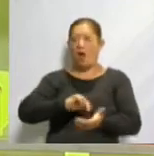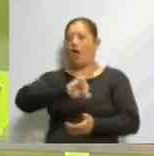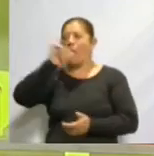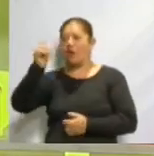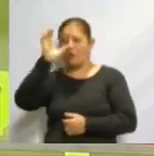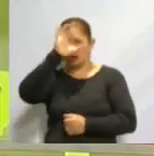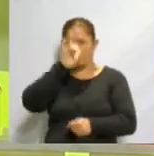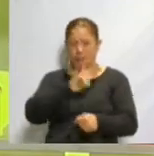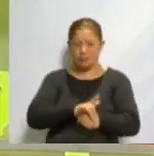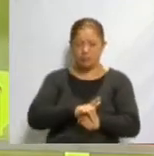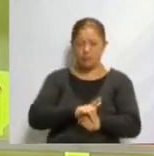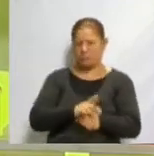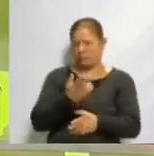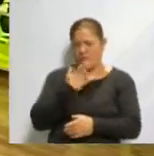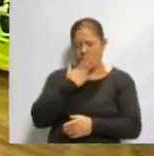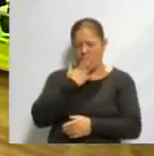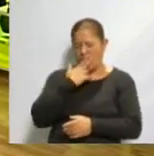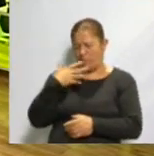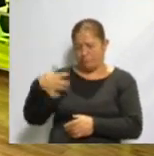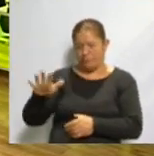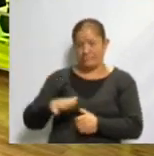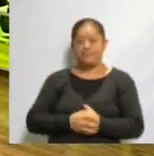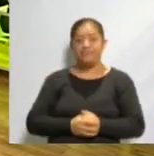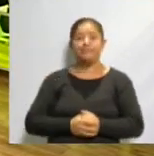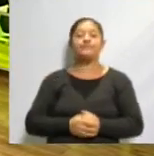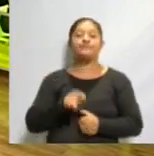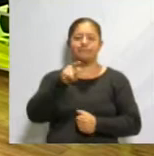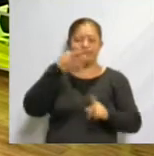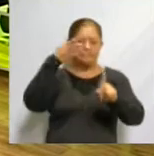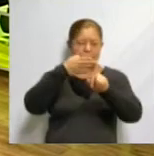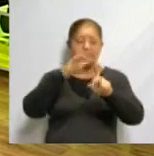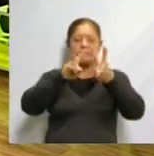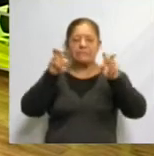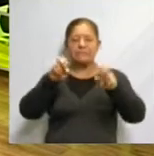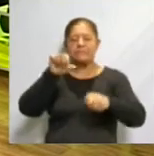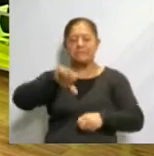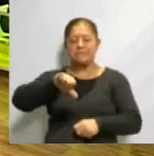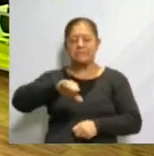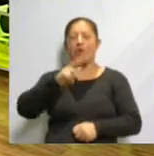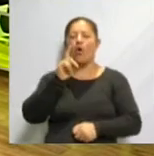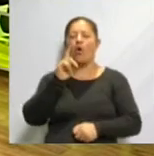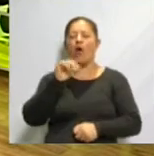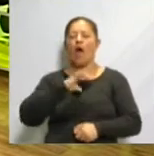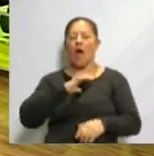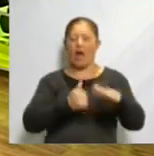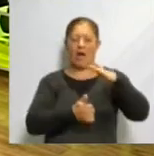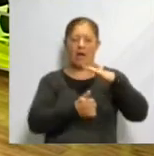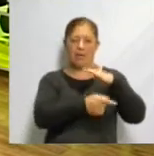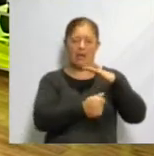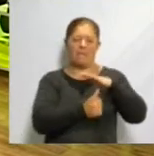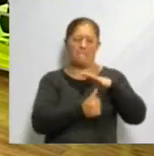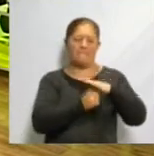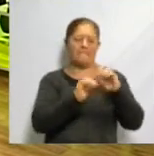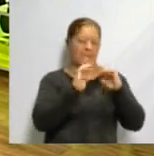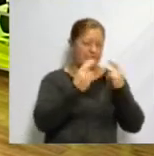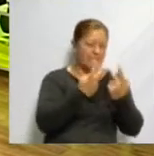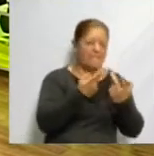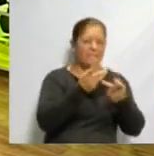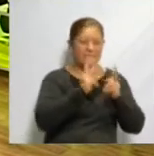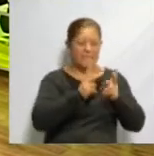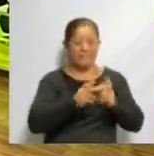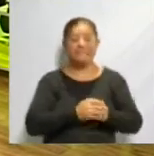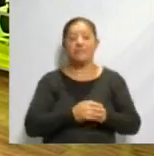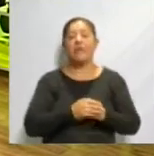practican. Y justo es el tema que les tenemos preparado en nuestra mesa redonda el día de hoy. Es posible que puedan coexistir